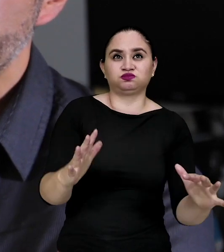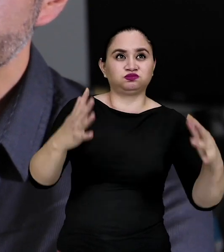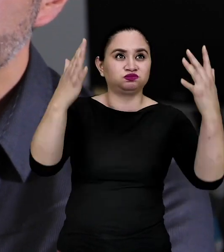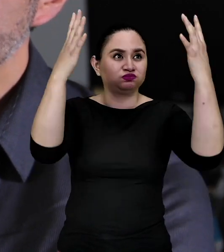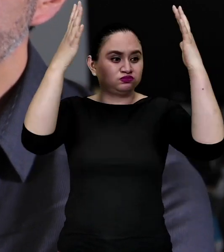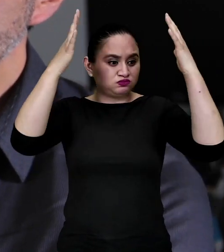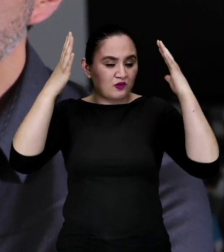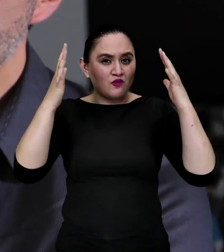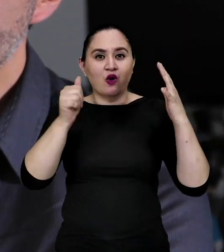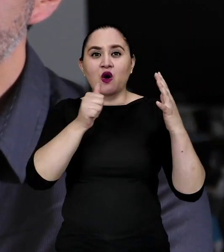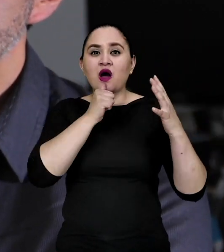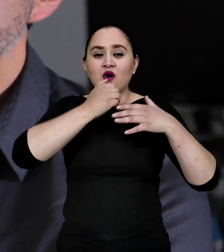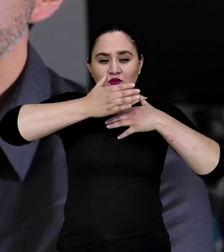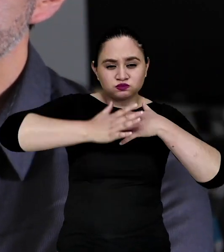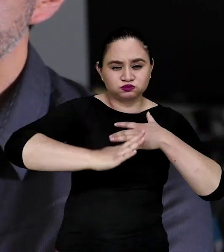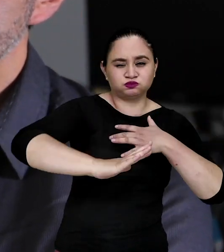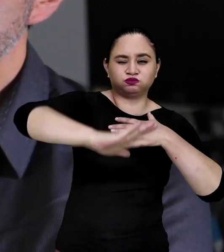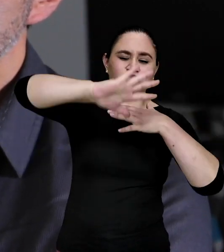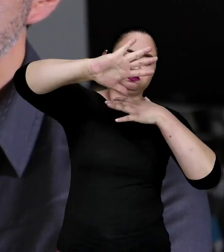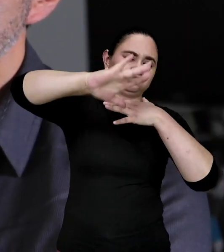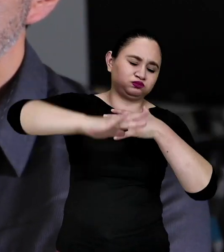bosque, lo mismo pasa en un mar.